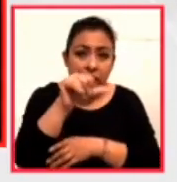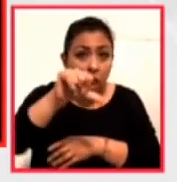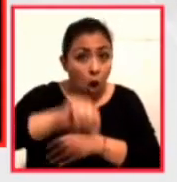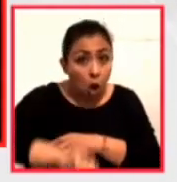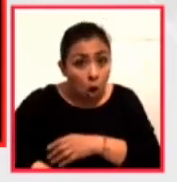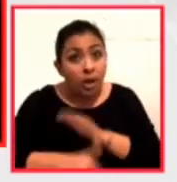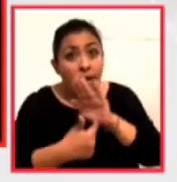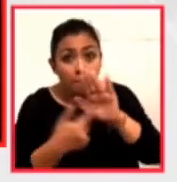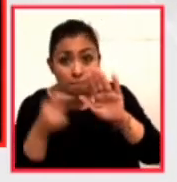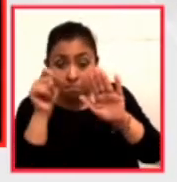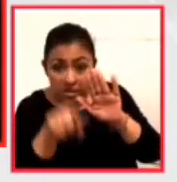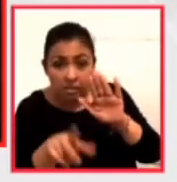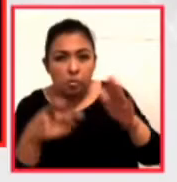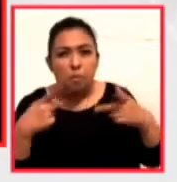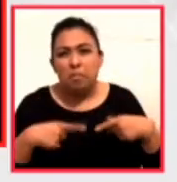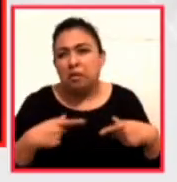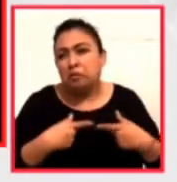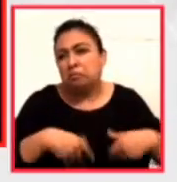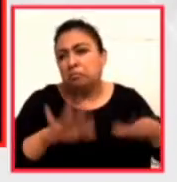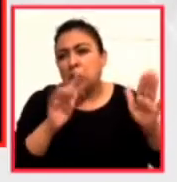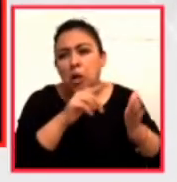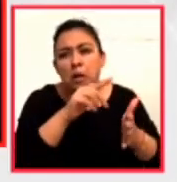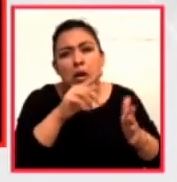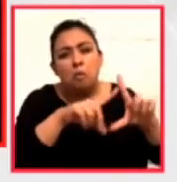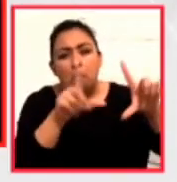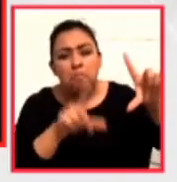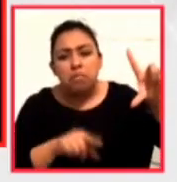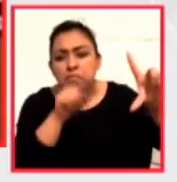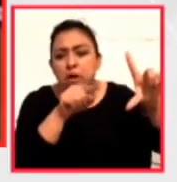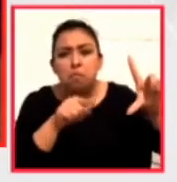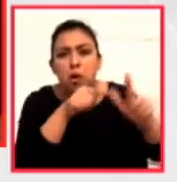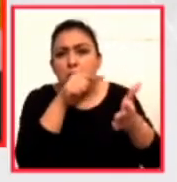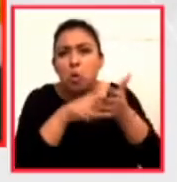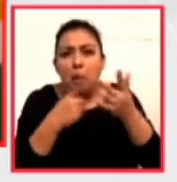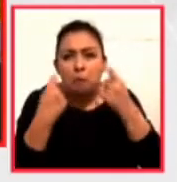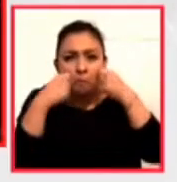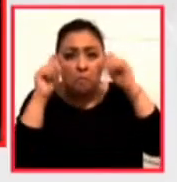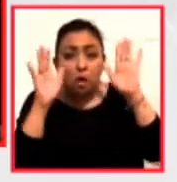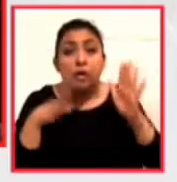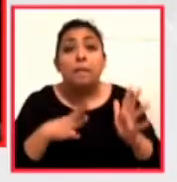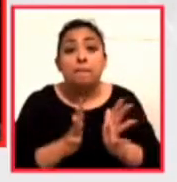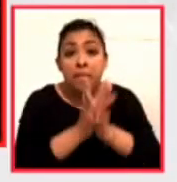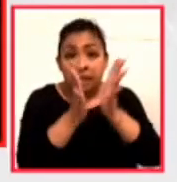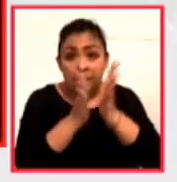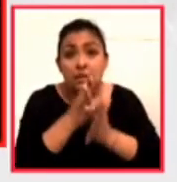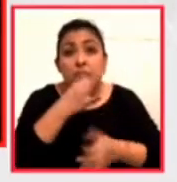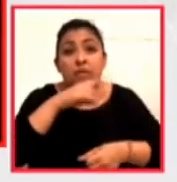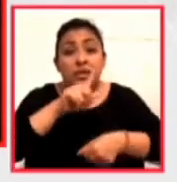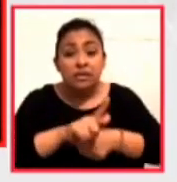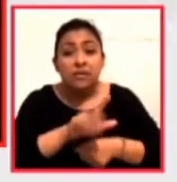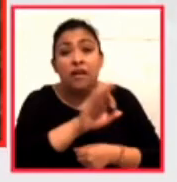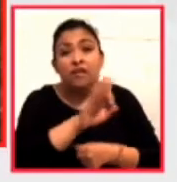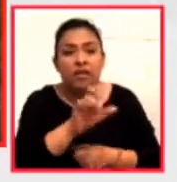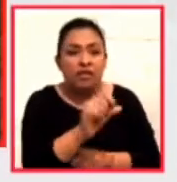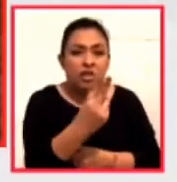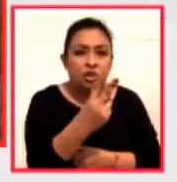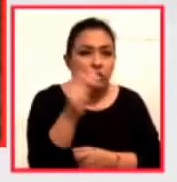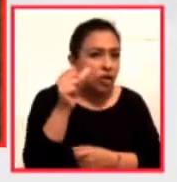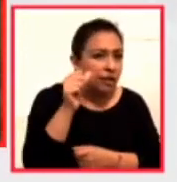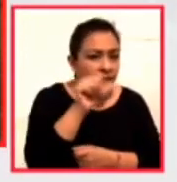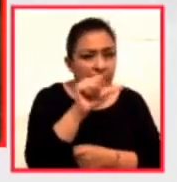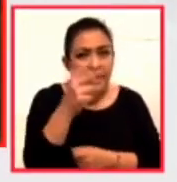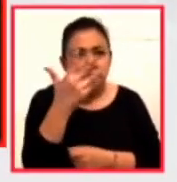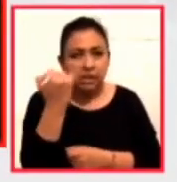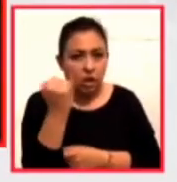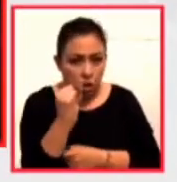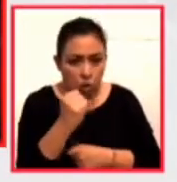de ella, las personas de cualquier parte de la República Mexicana podrán ser partícipes del festival que se realizará del 22 de abril al 5 de junio.